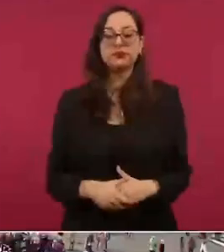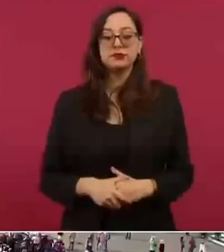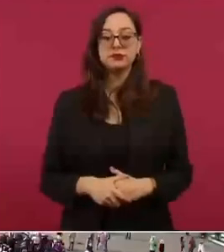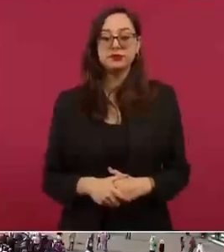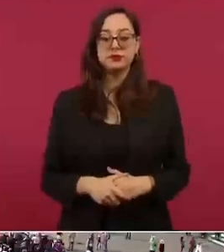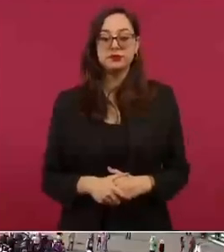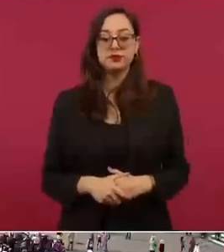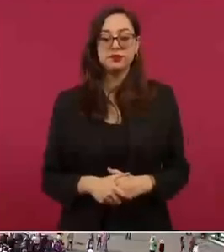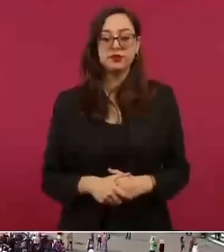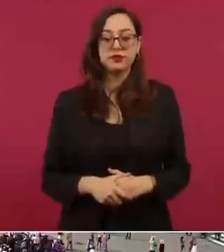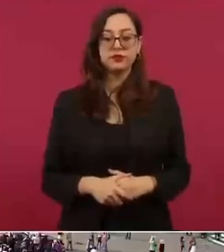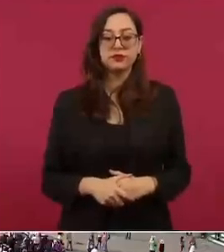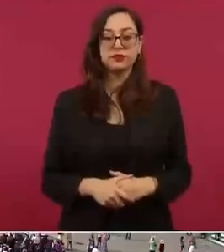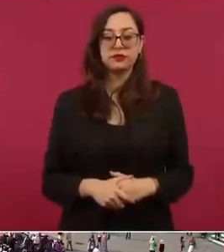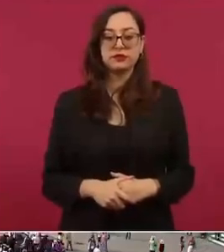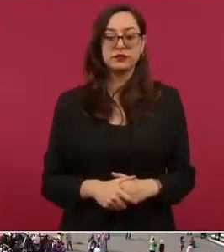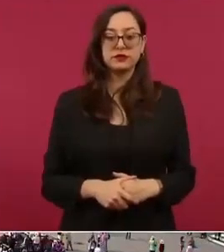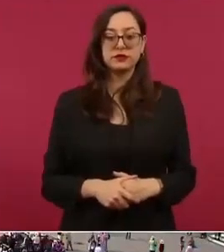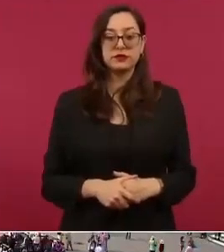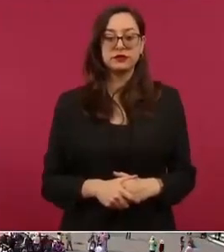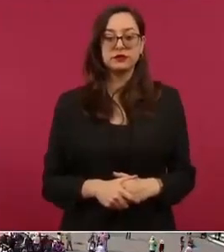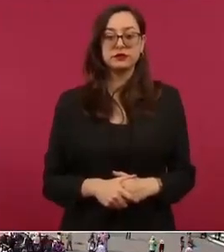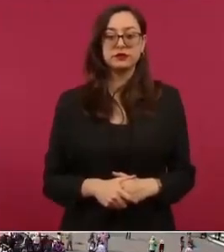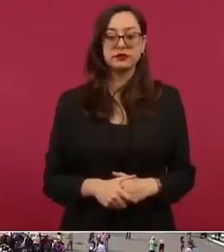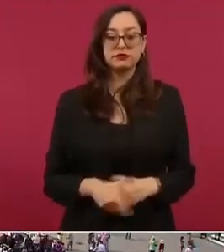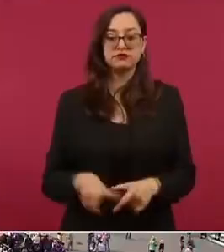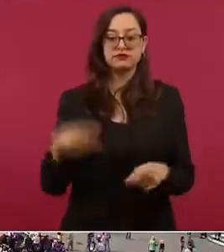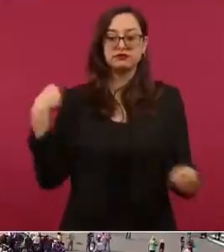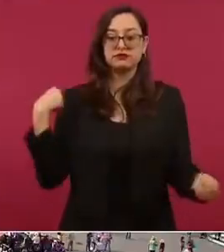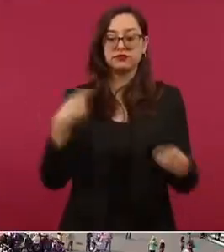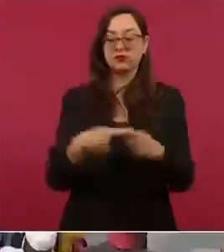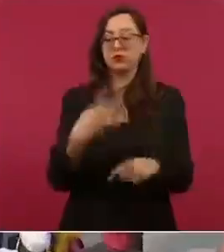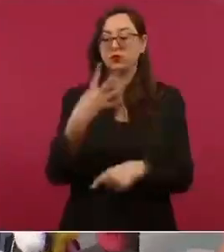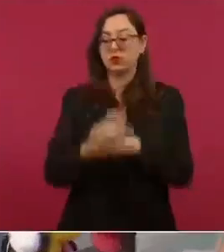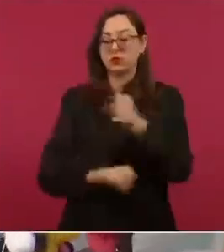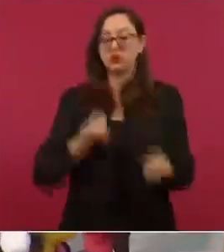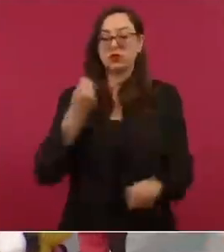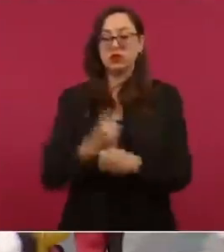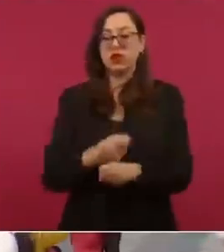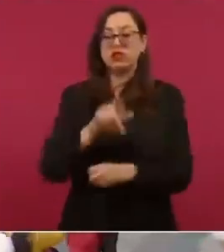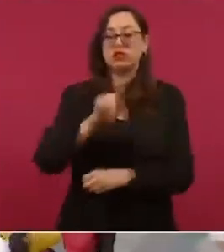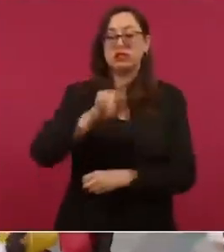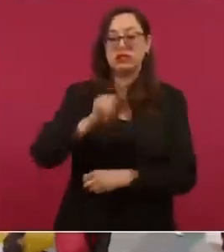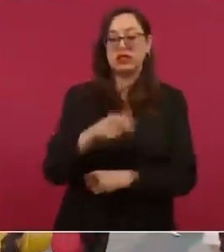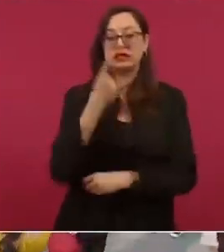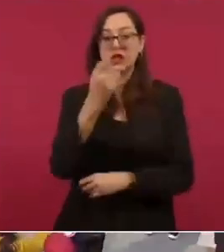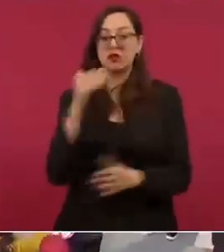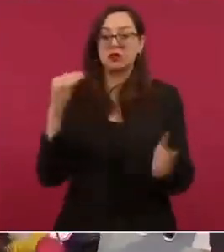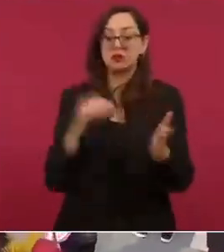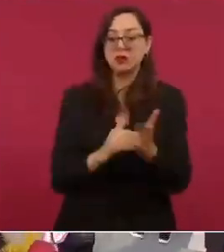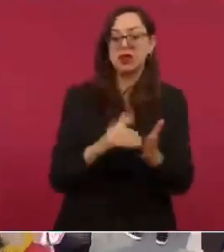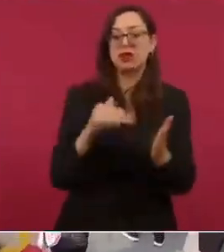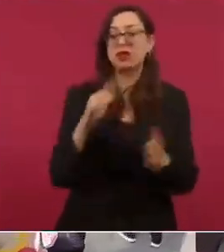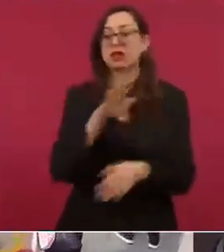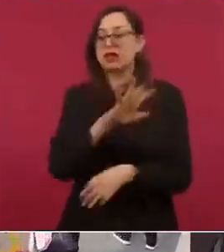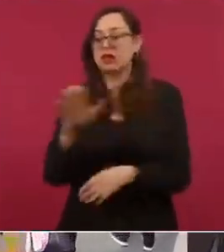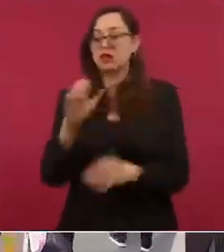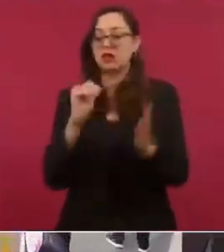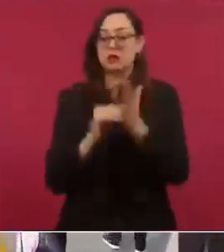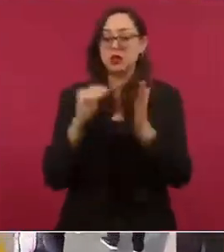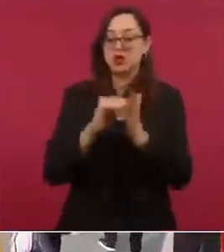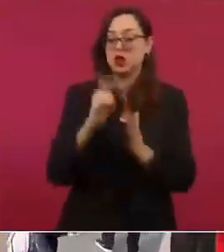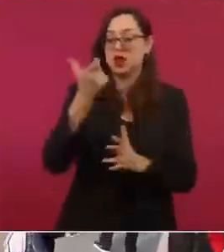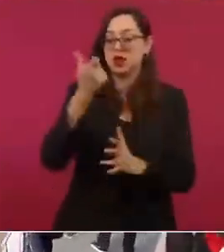en cuatro años se han invertido 71 mil 500 millones de pesos en el